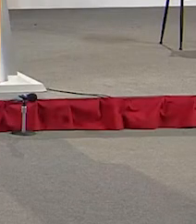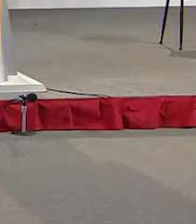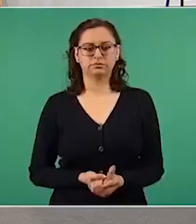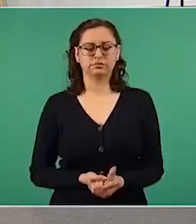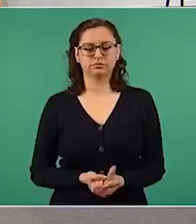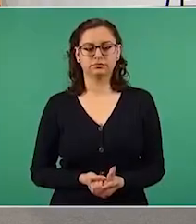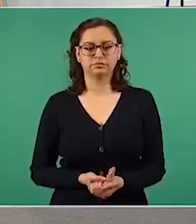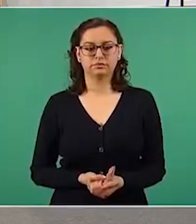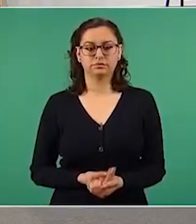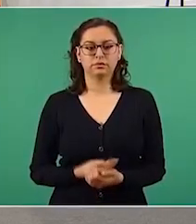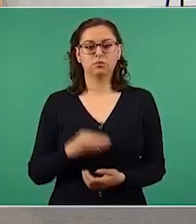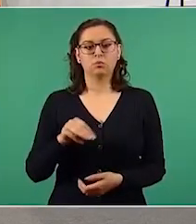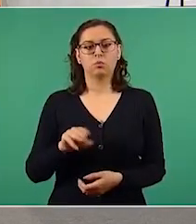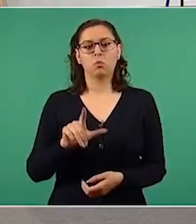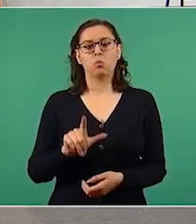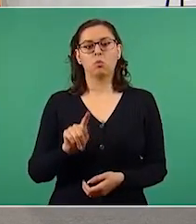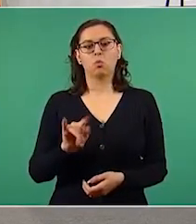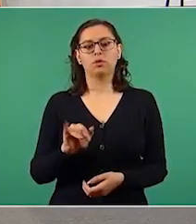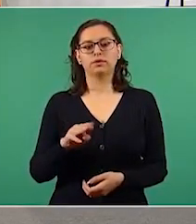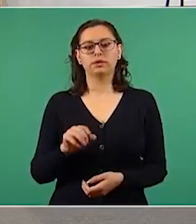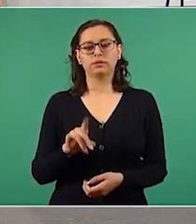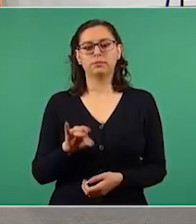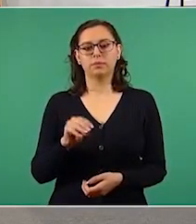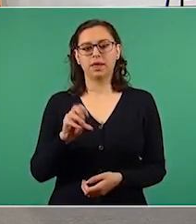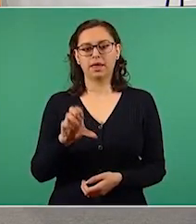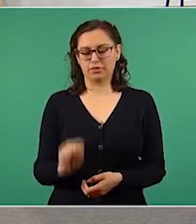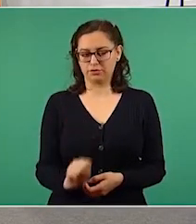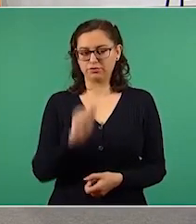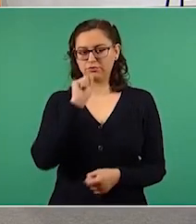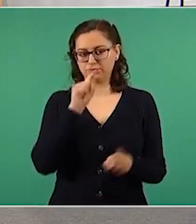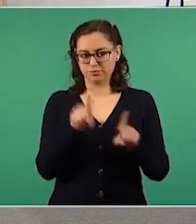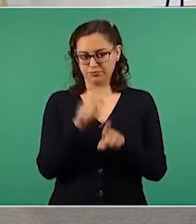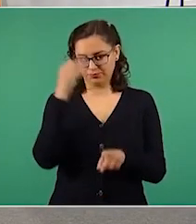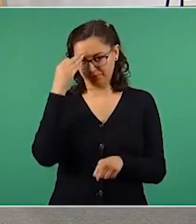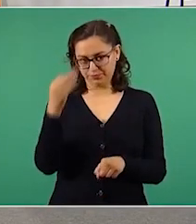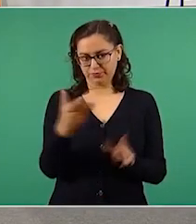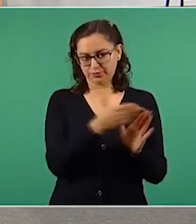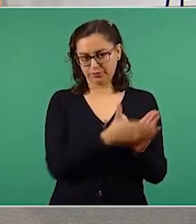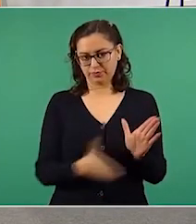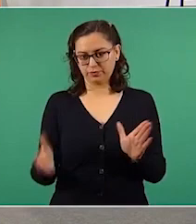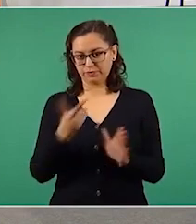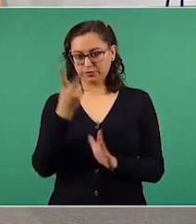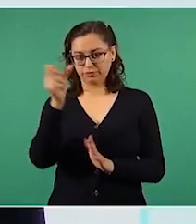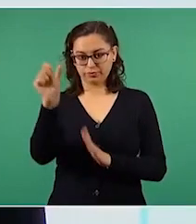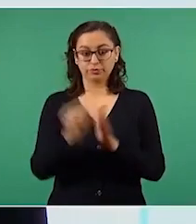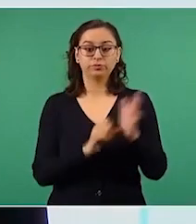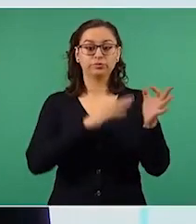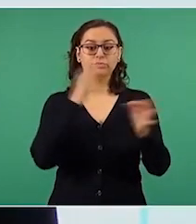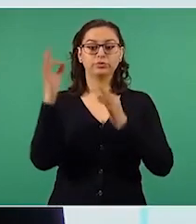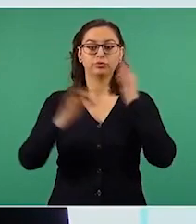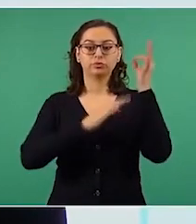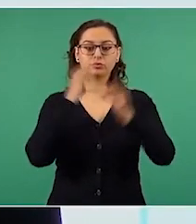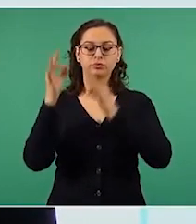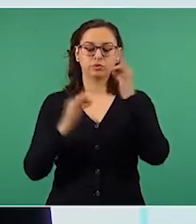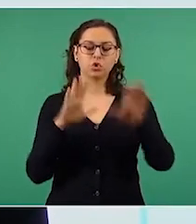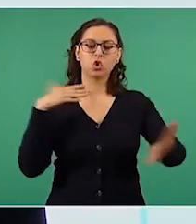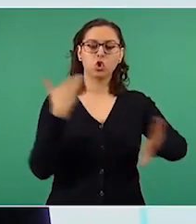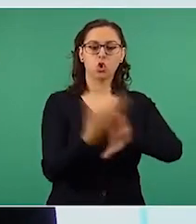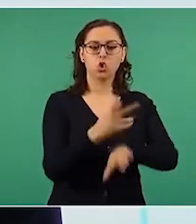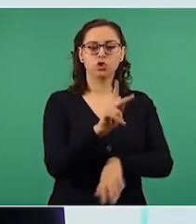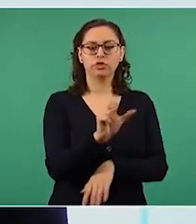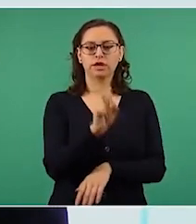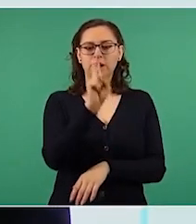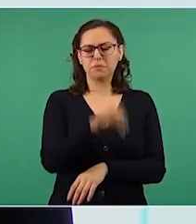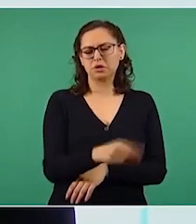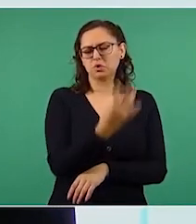Multimedios, en su cobertura de dos meses, en sus noticieros, MBS tuvo cuatro menciones